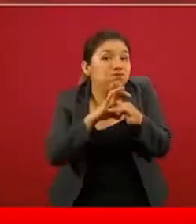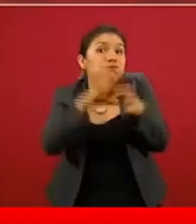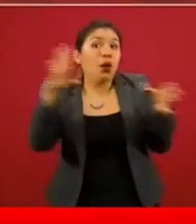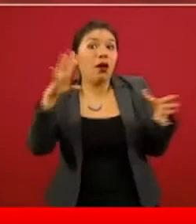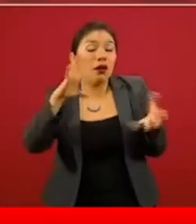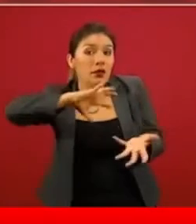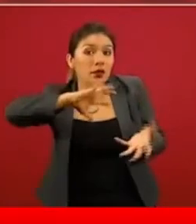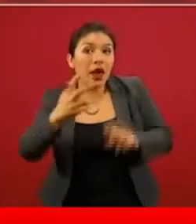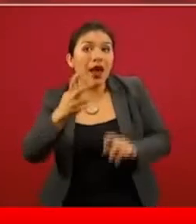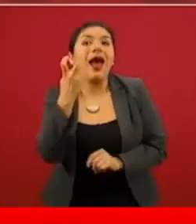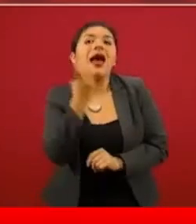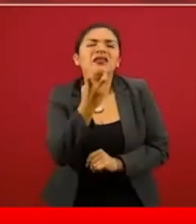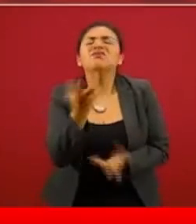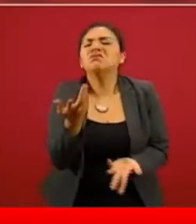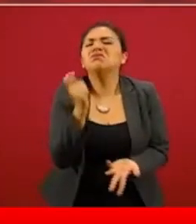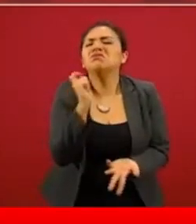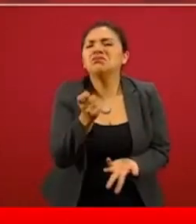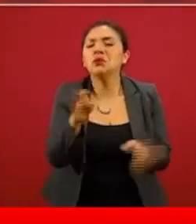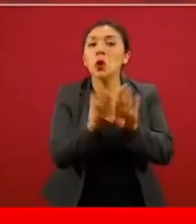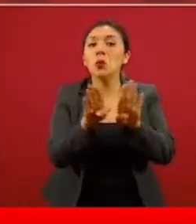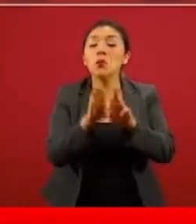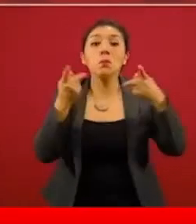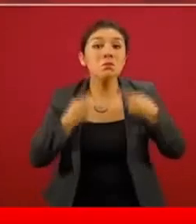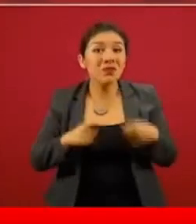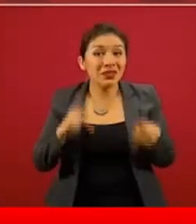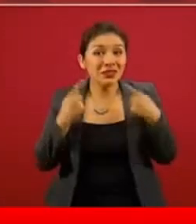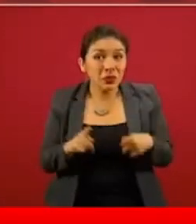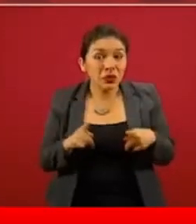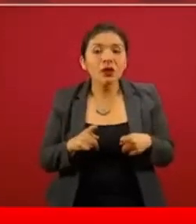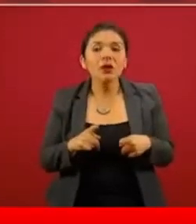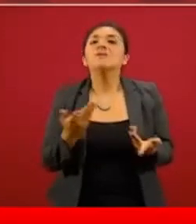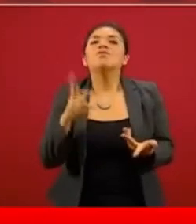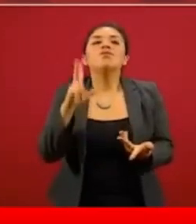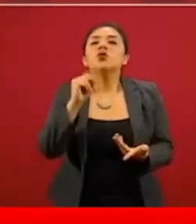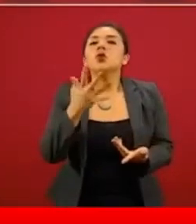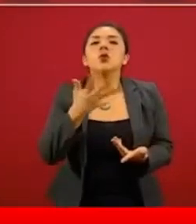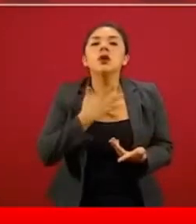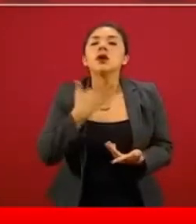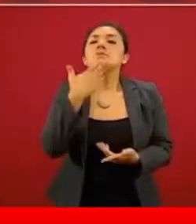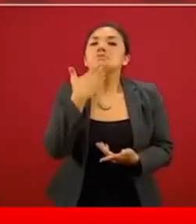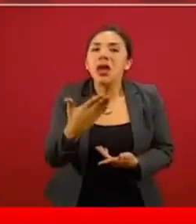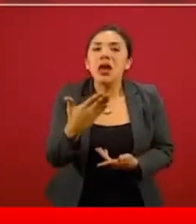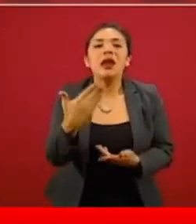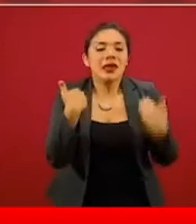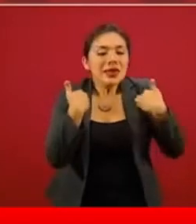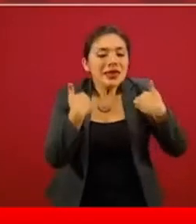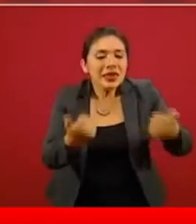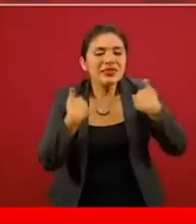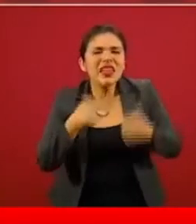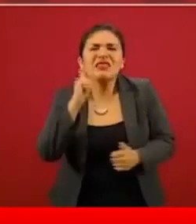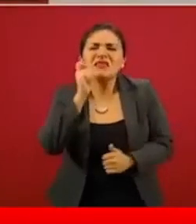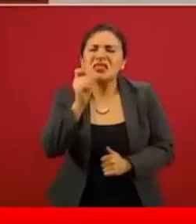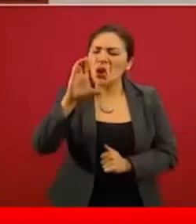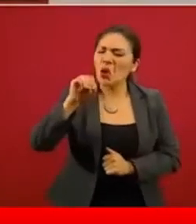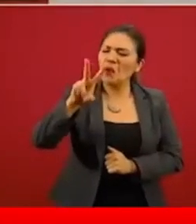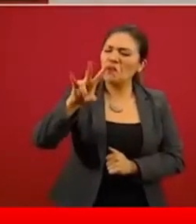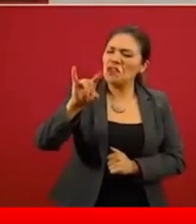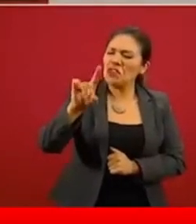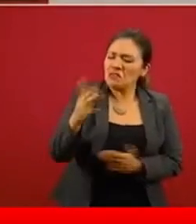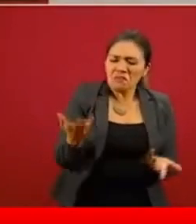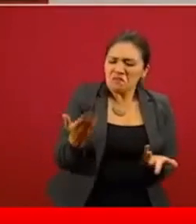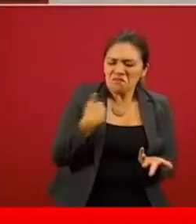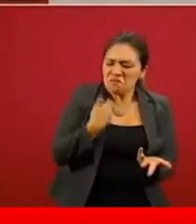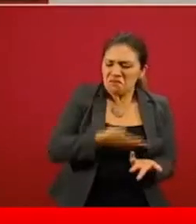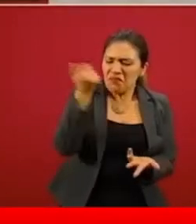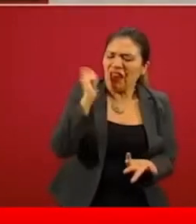tiene que ver con que las personas no tenían una identificación clara de qué quiere decir COVID, COVID